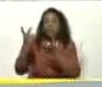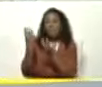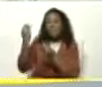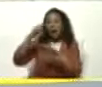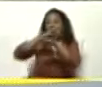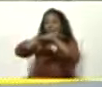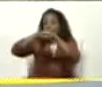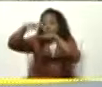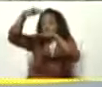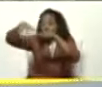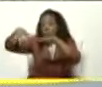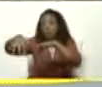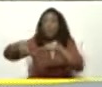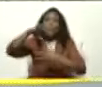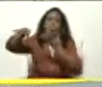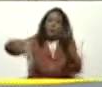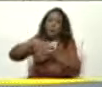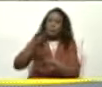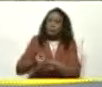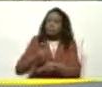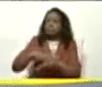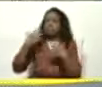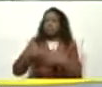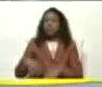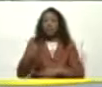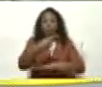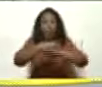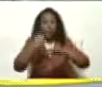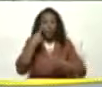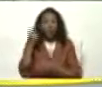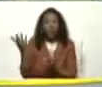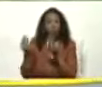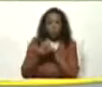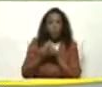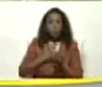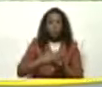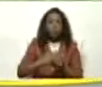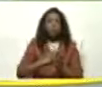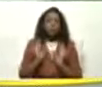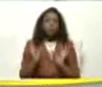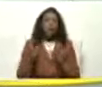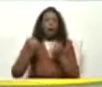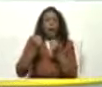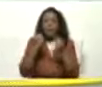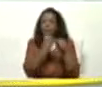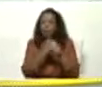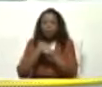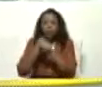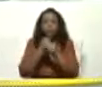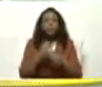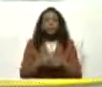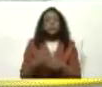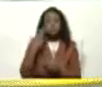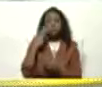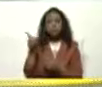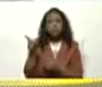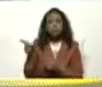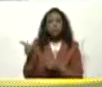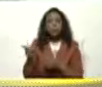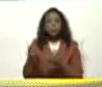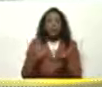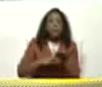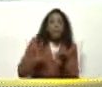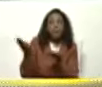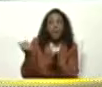Impermeabilizar Tiene problemas graves El gobernador Ha estado trabajando Aquí Codo a codo Con nosotros Él Mete sus